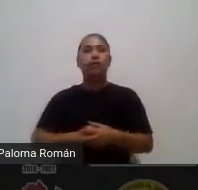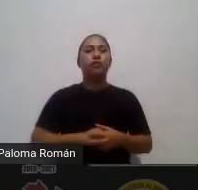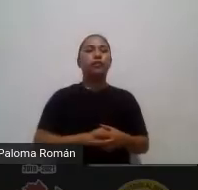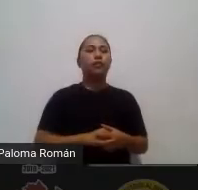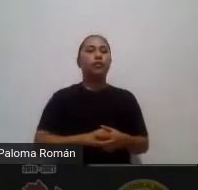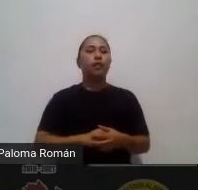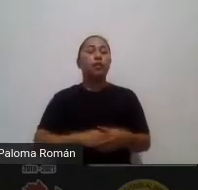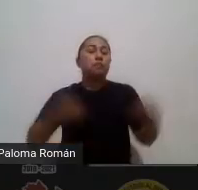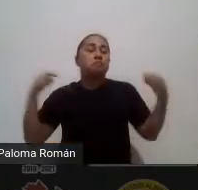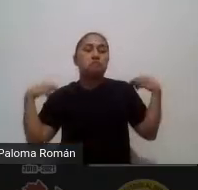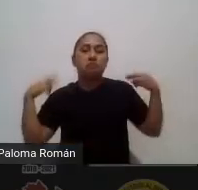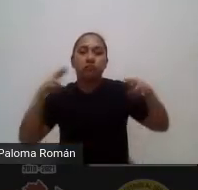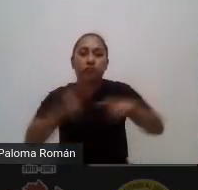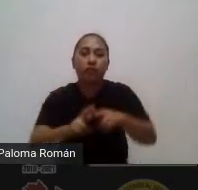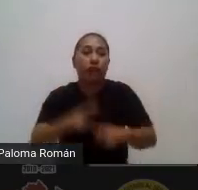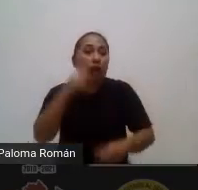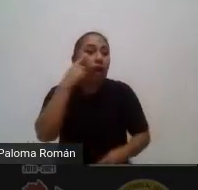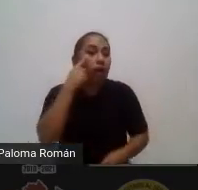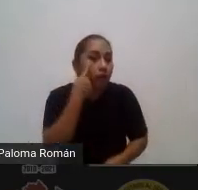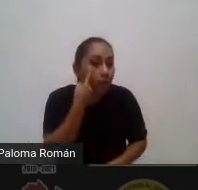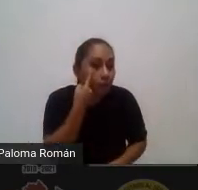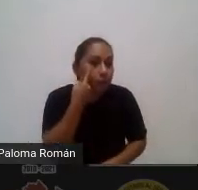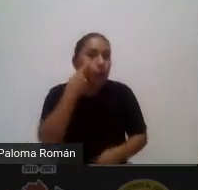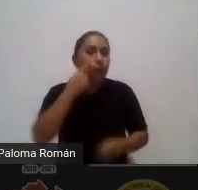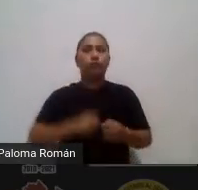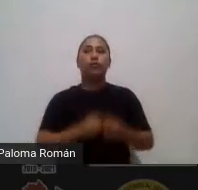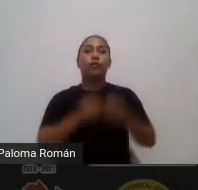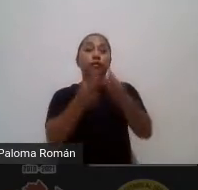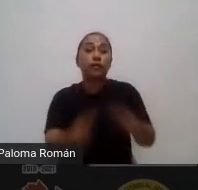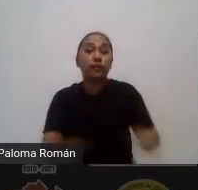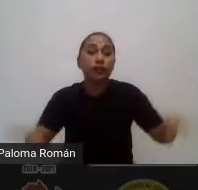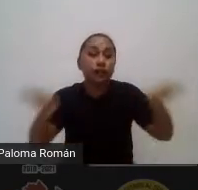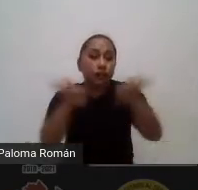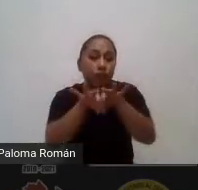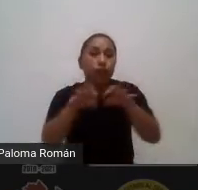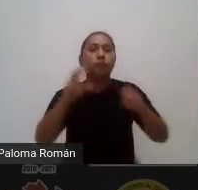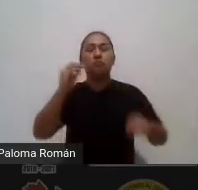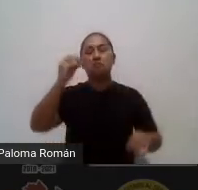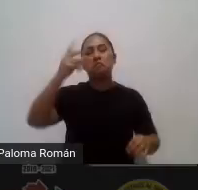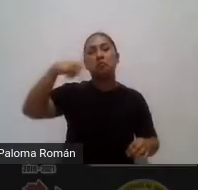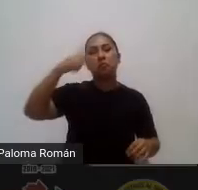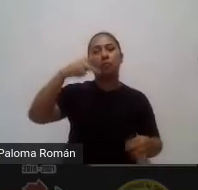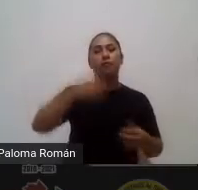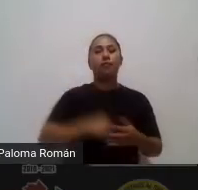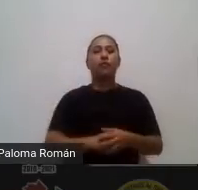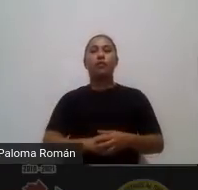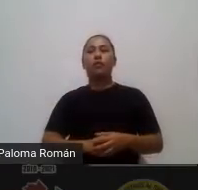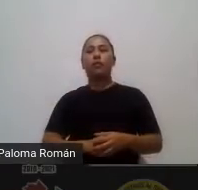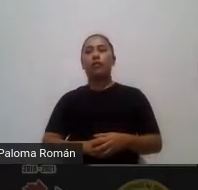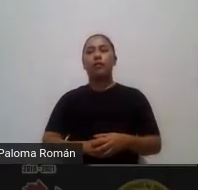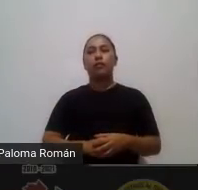respecto a los docentes ojo porque hay en la parte que nos atañe ok ok